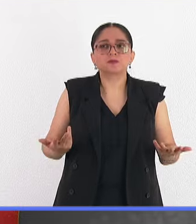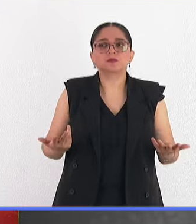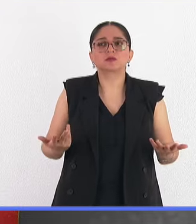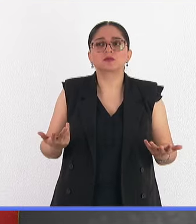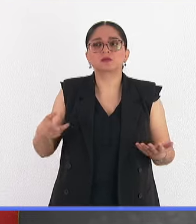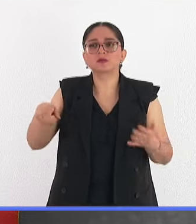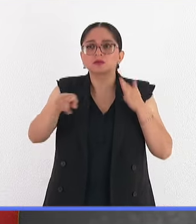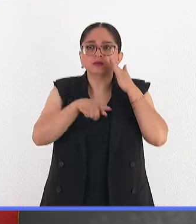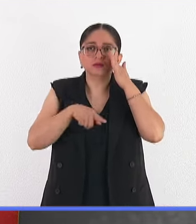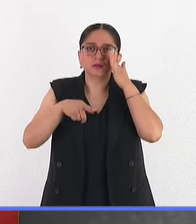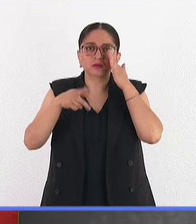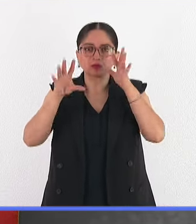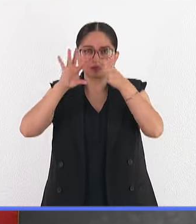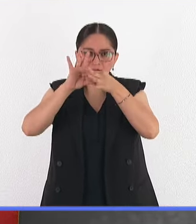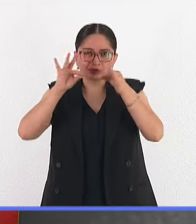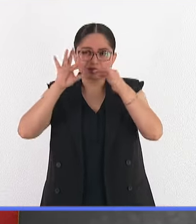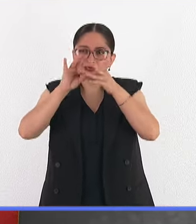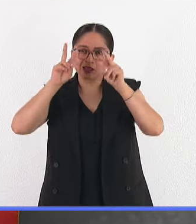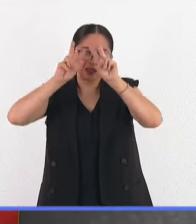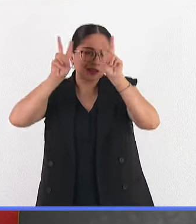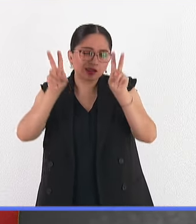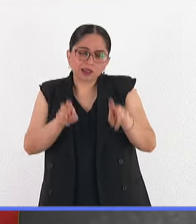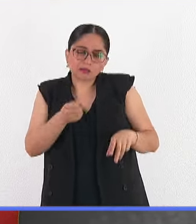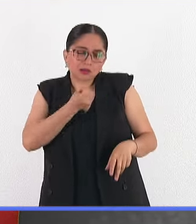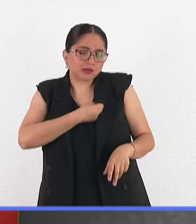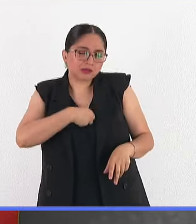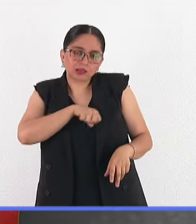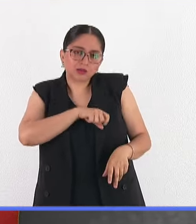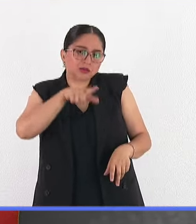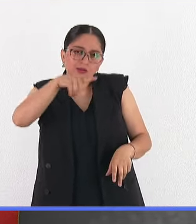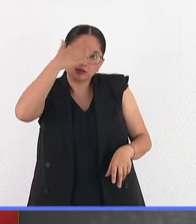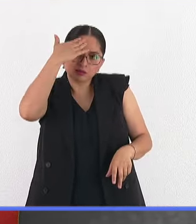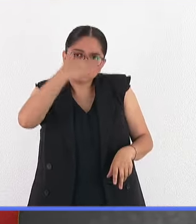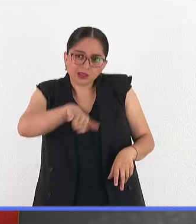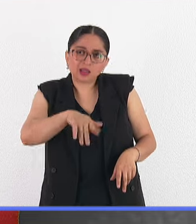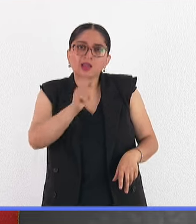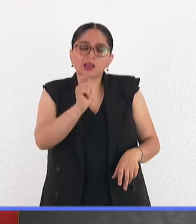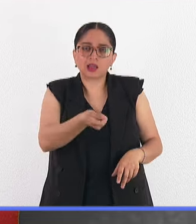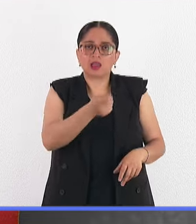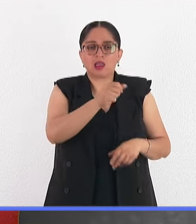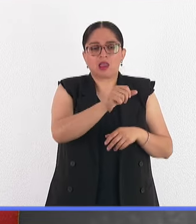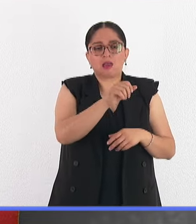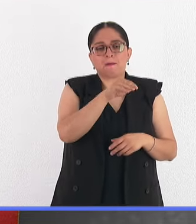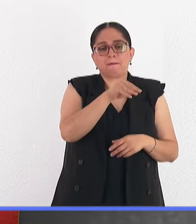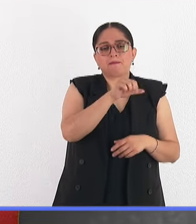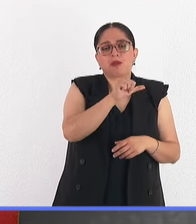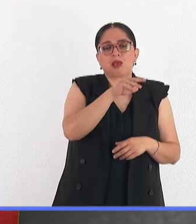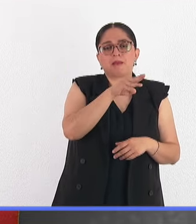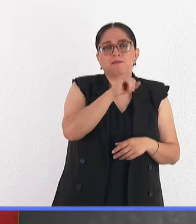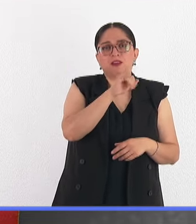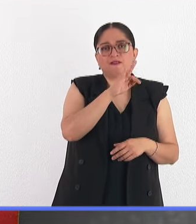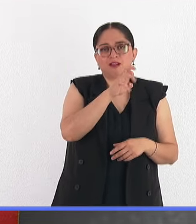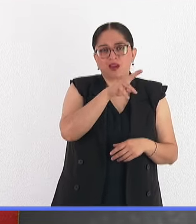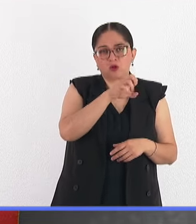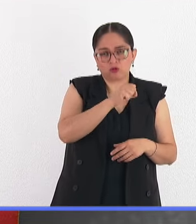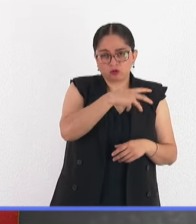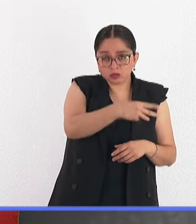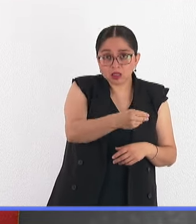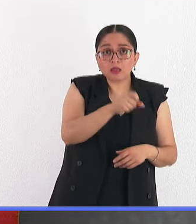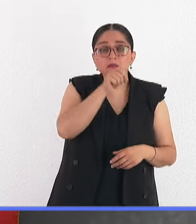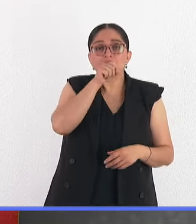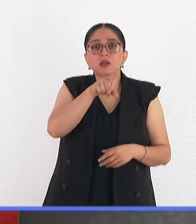que le interesa al sector salud, digamos, aunque es una infección de mamíferos en general? Va a entrar a células